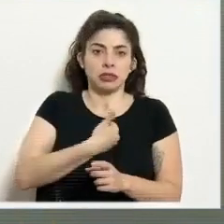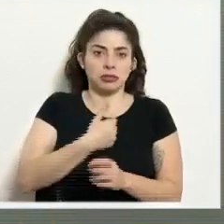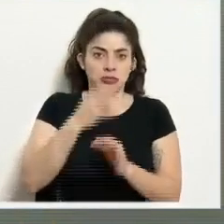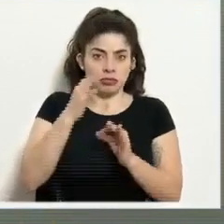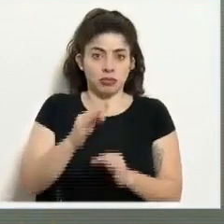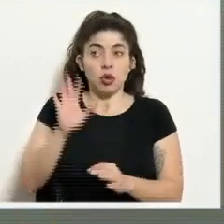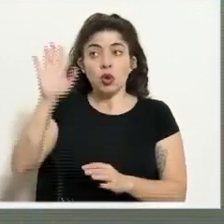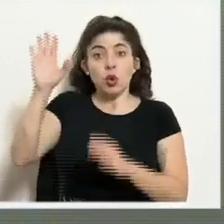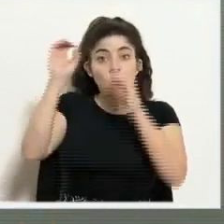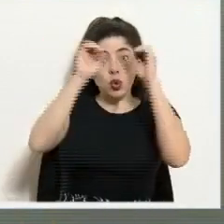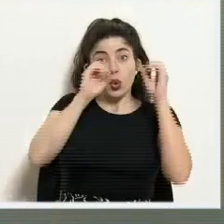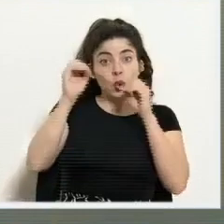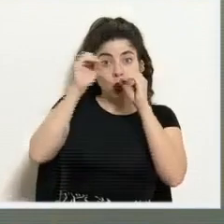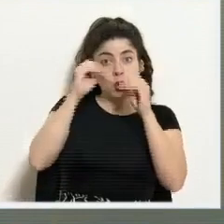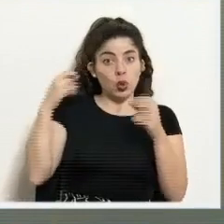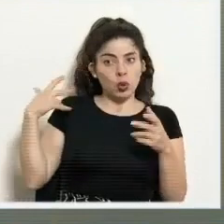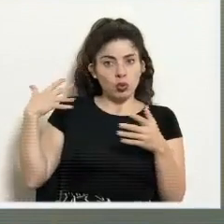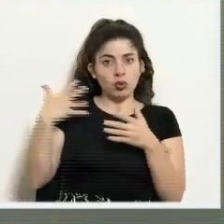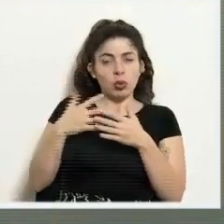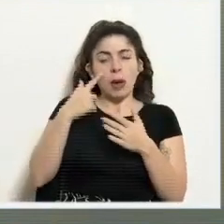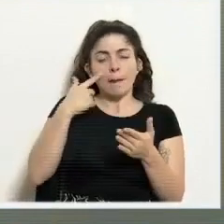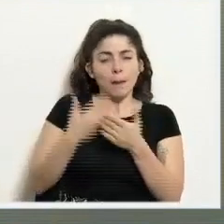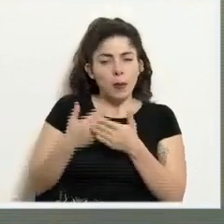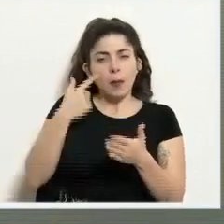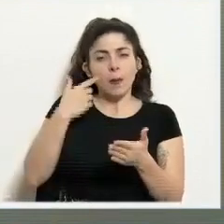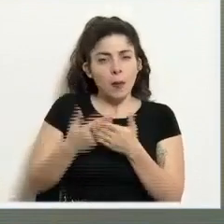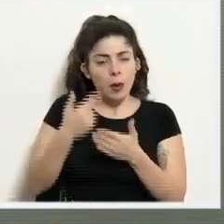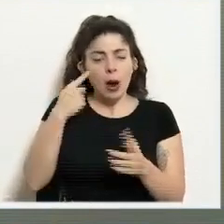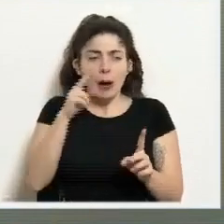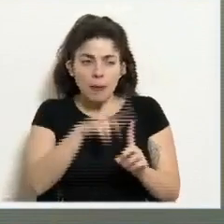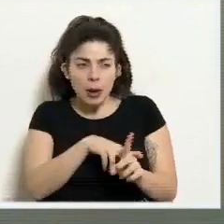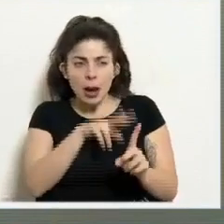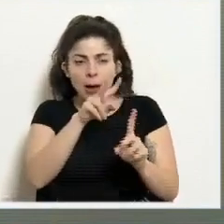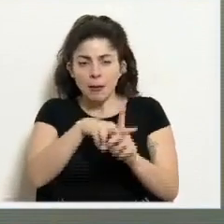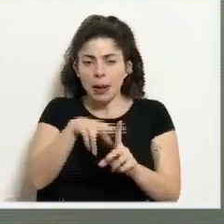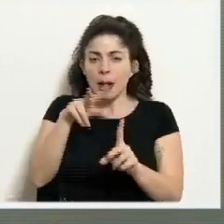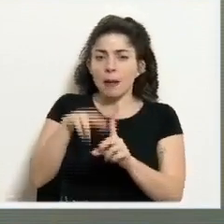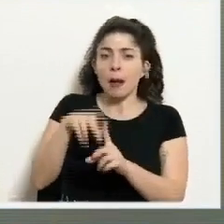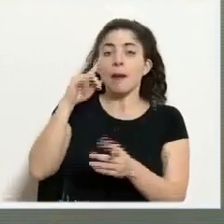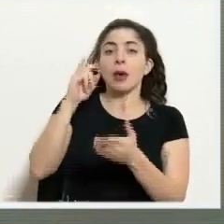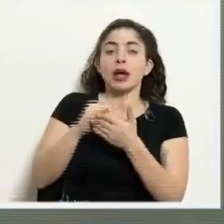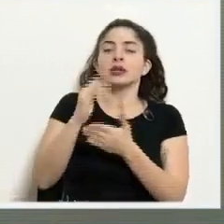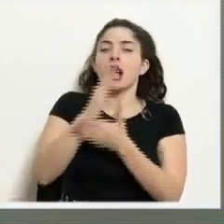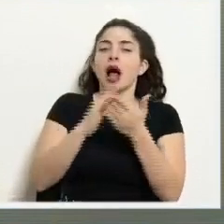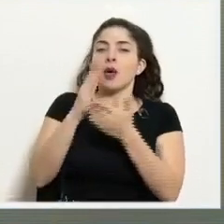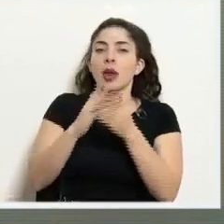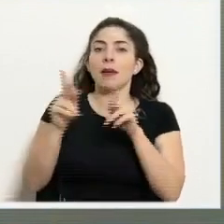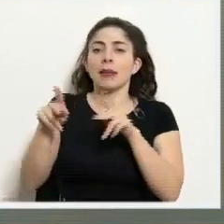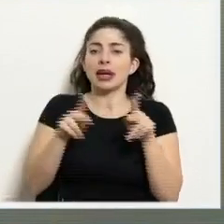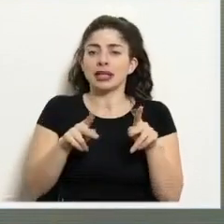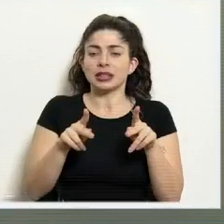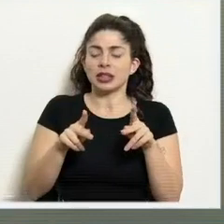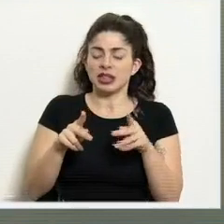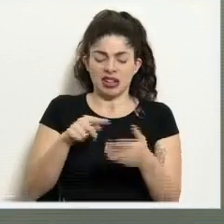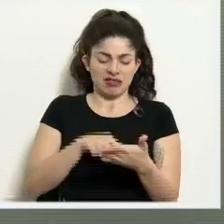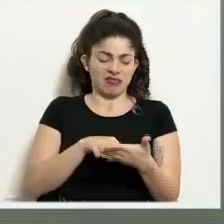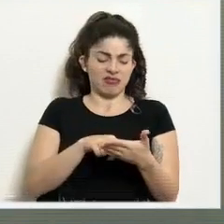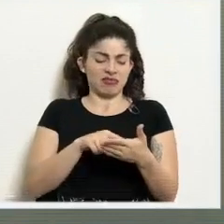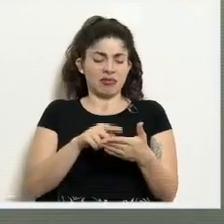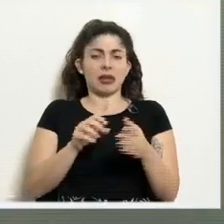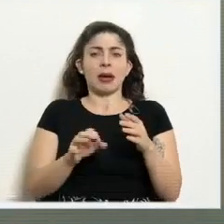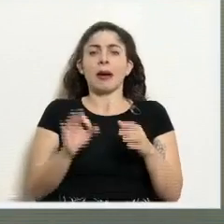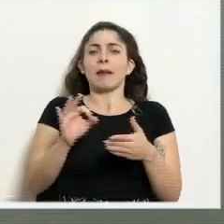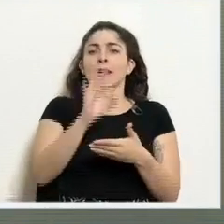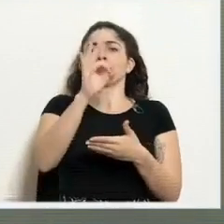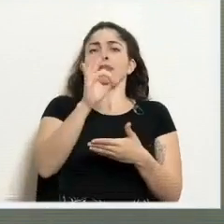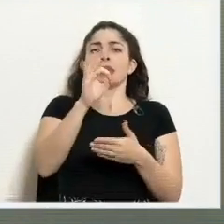Google ha estado haciendo algunas pruebas, ha estado implementando y por eso a algunas personas les ha estado apareciendo un ícono